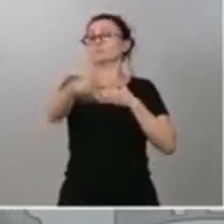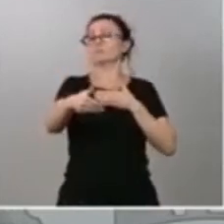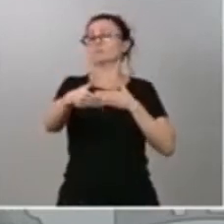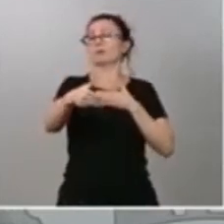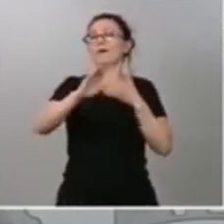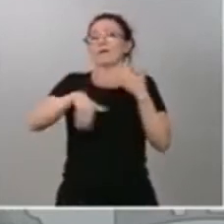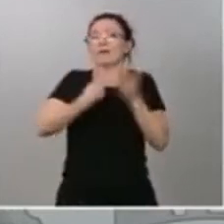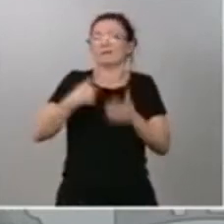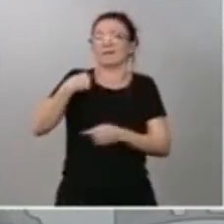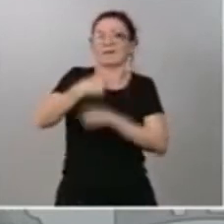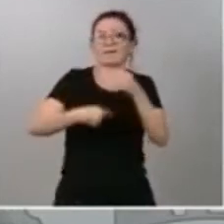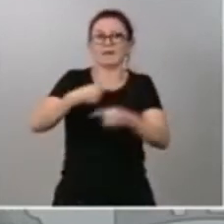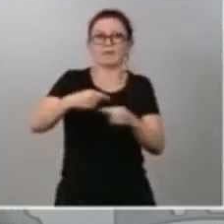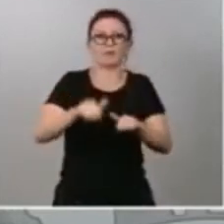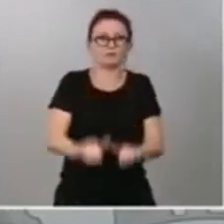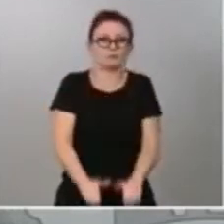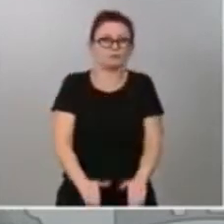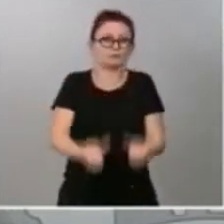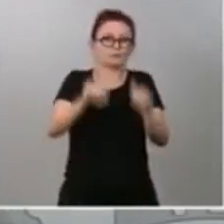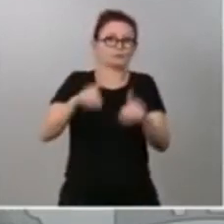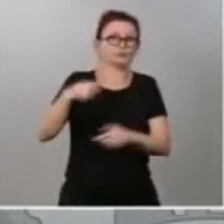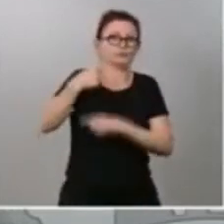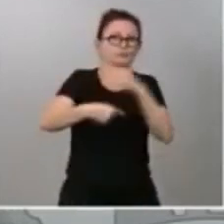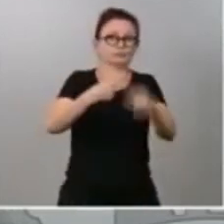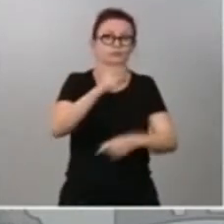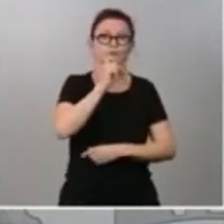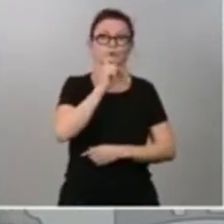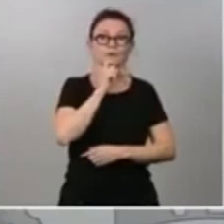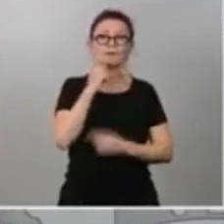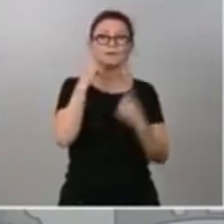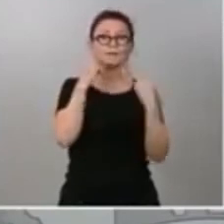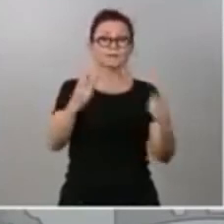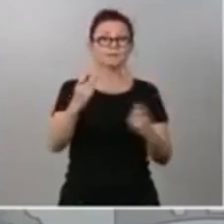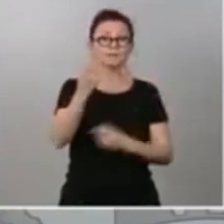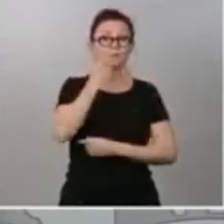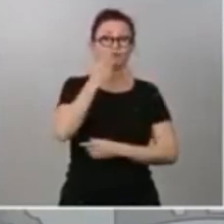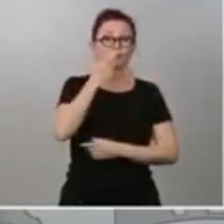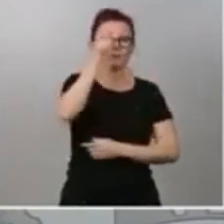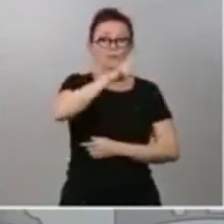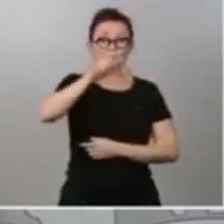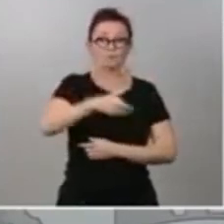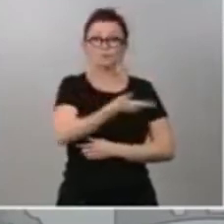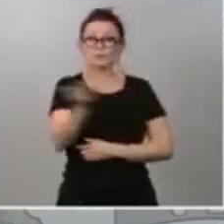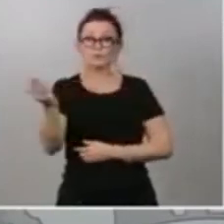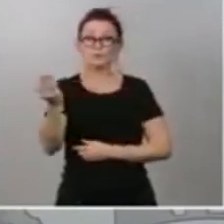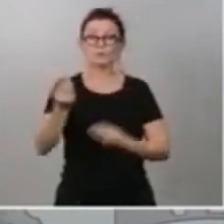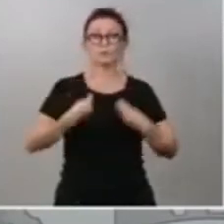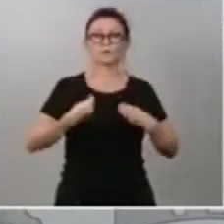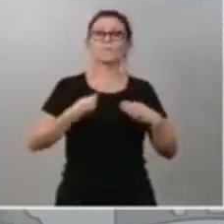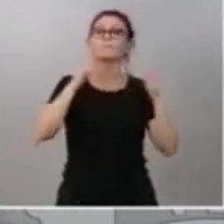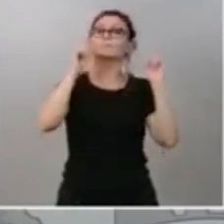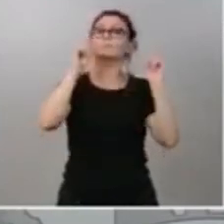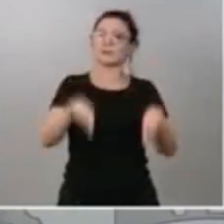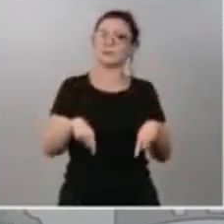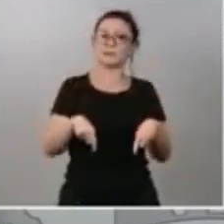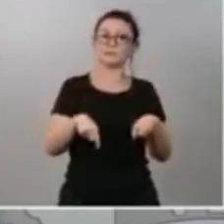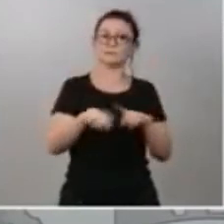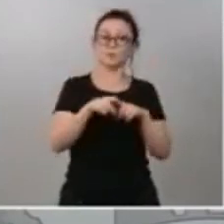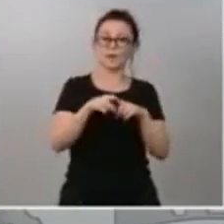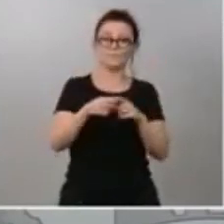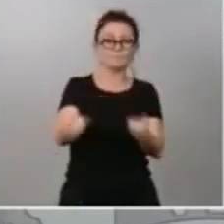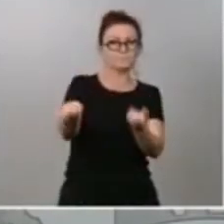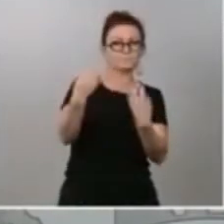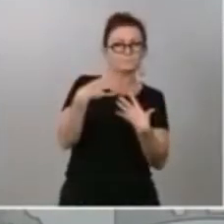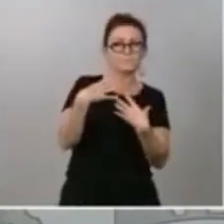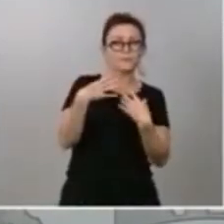merecen no sólo el conocimiento de la ciudadanía sino también la contribución de sus críticas, de sus esfuerzos, de sus